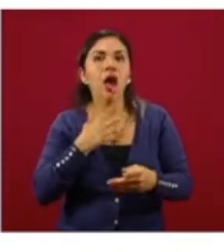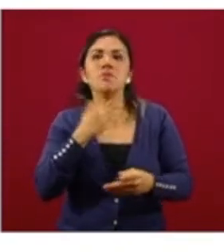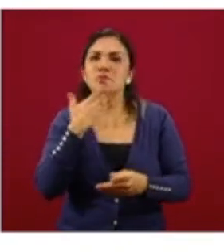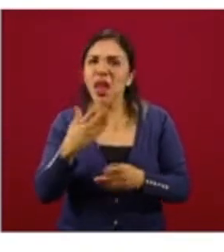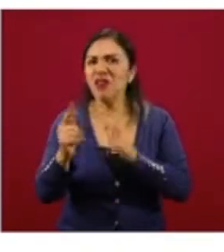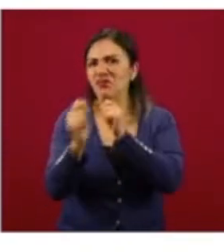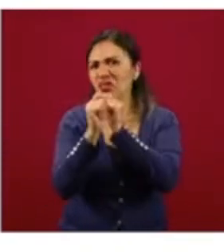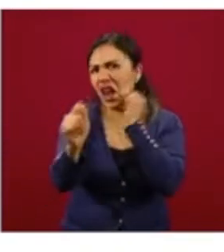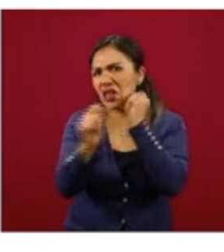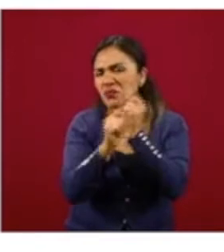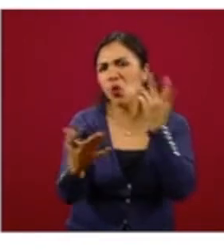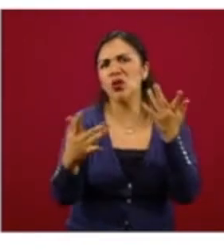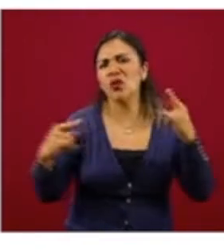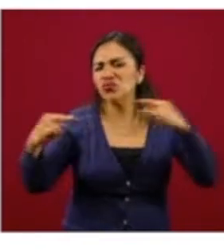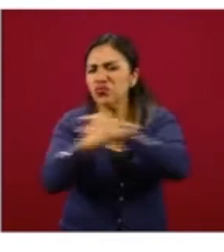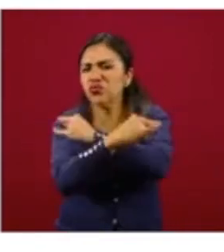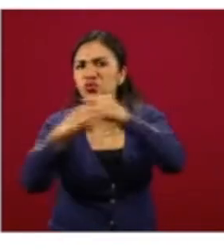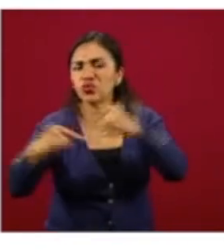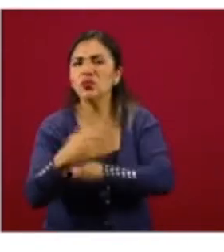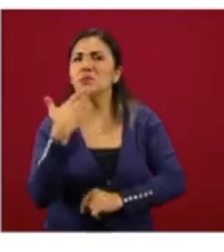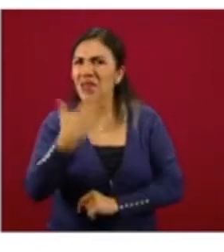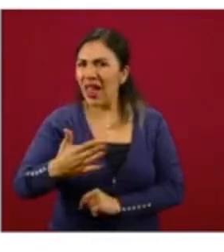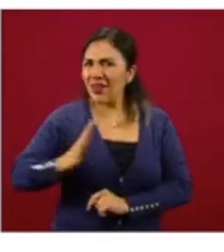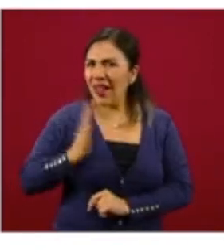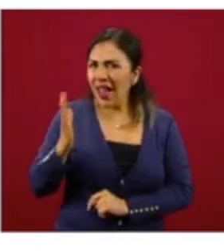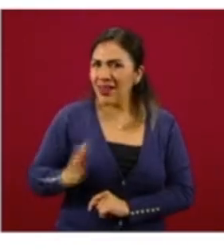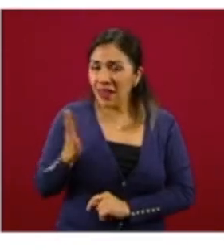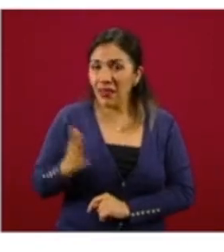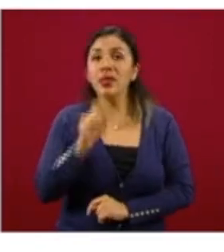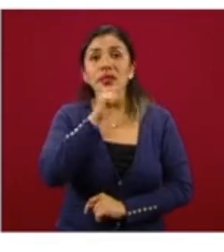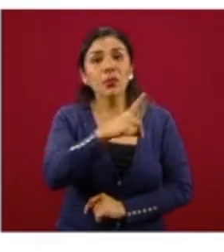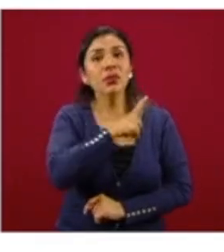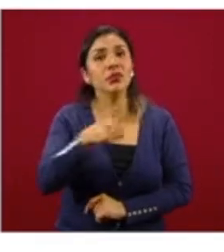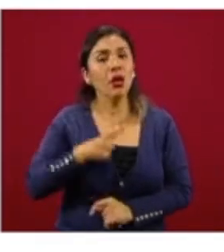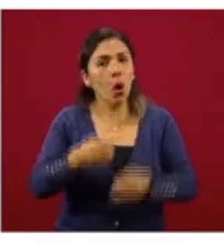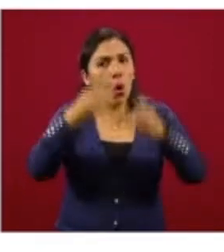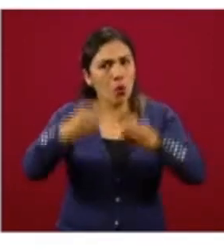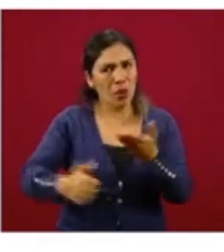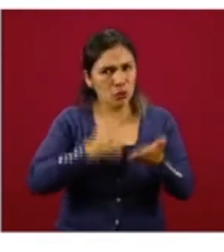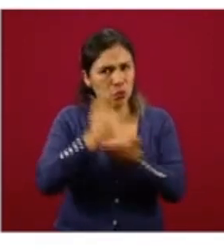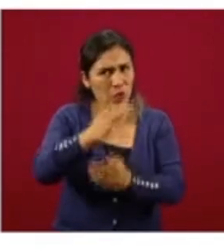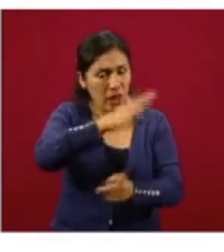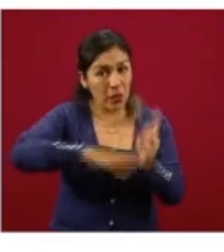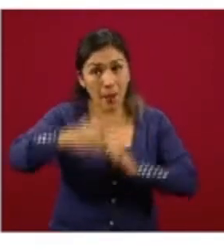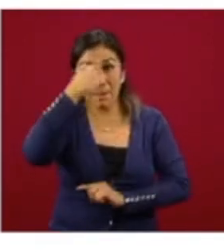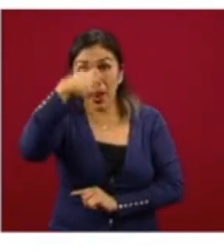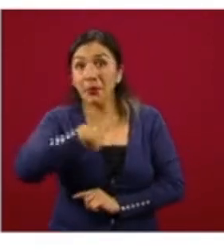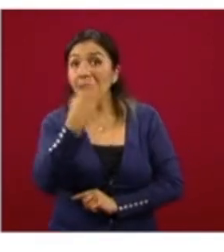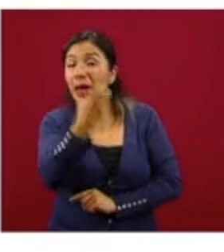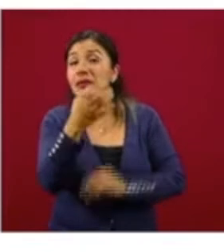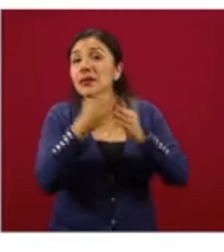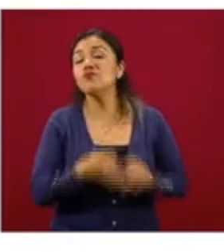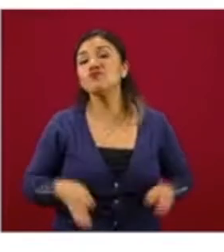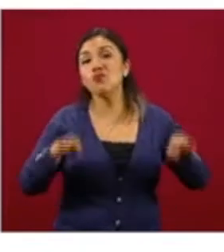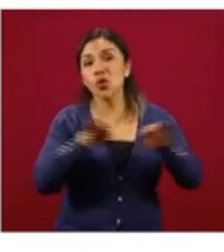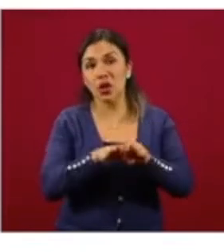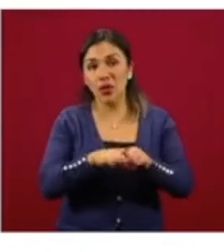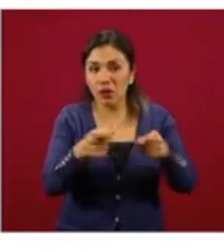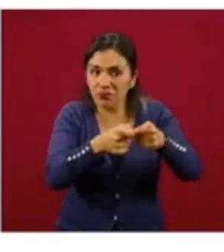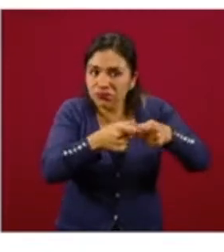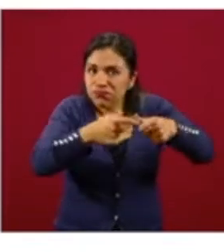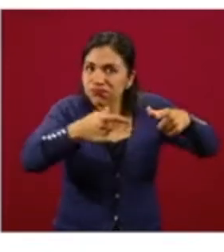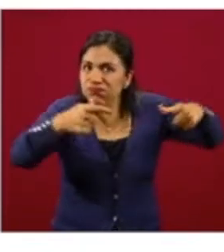eficiente, transporte público de calidad, que además se dé una ocupación urbana. Eso es para nosotros lo fundamental, que el